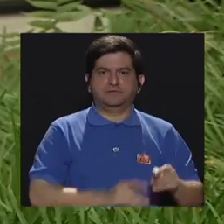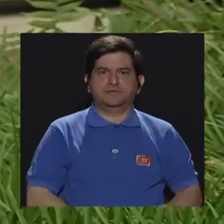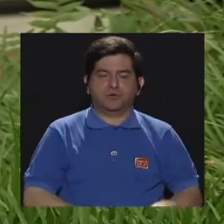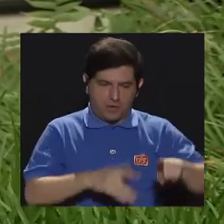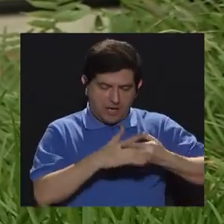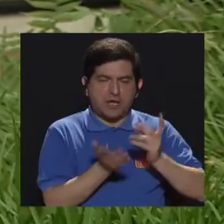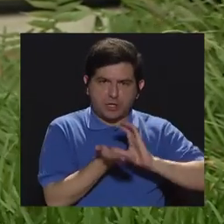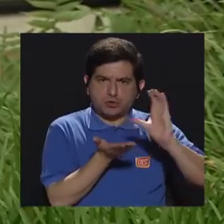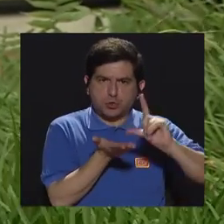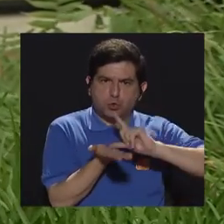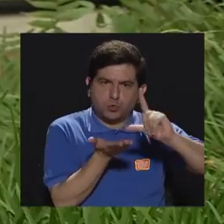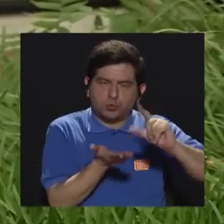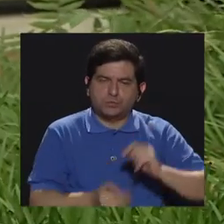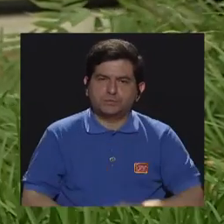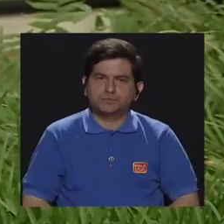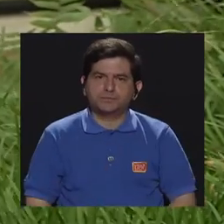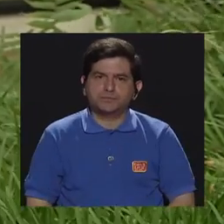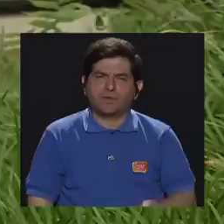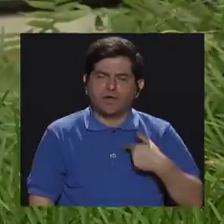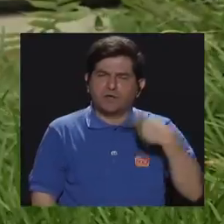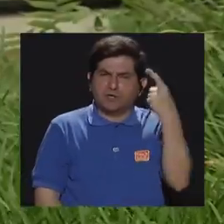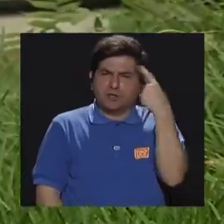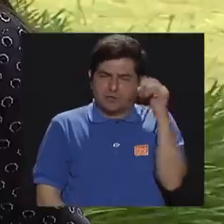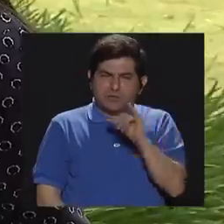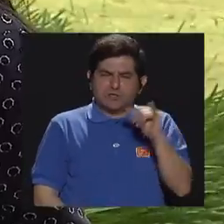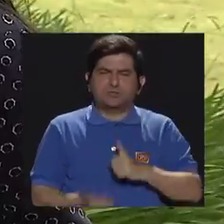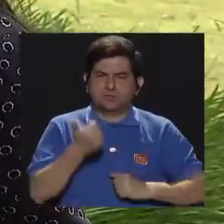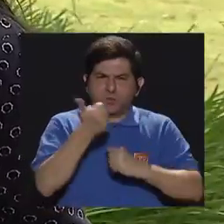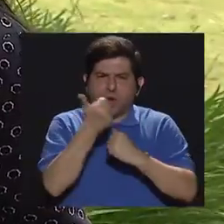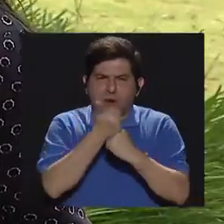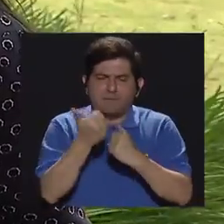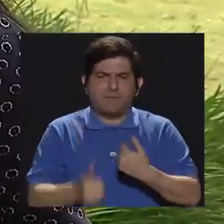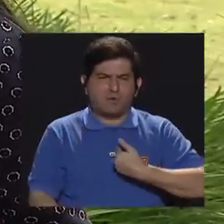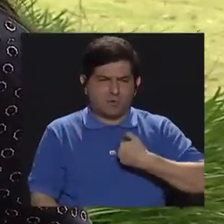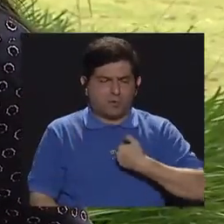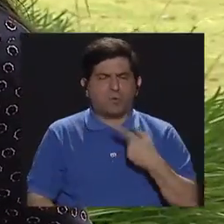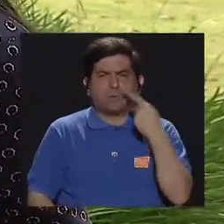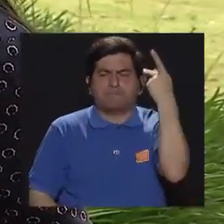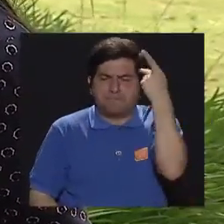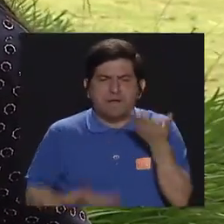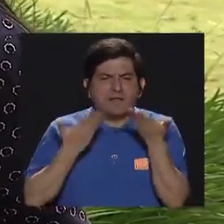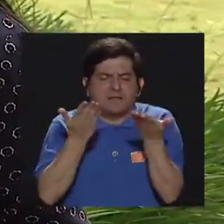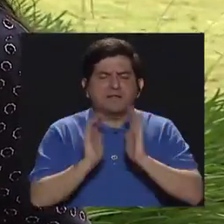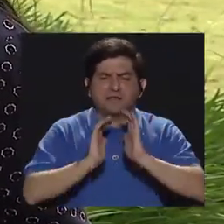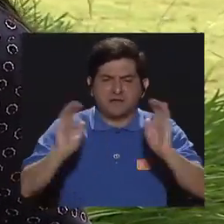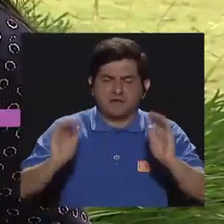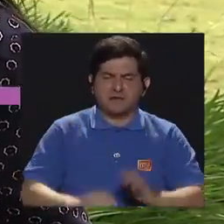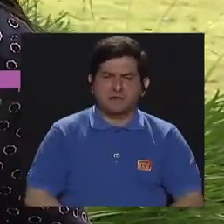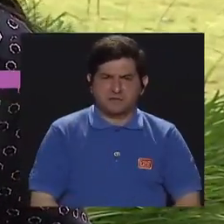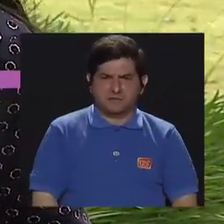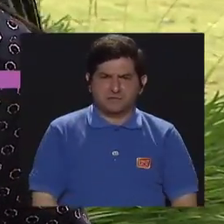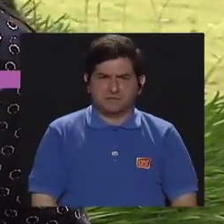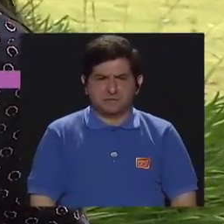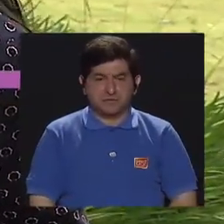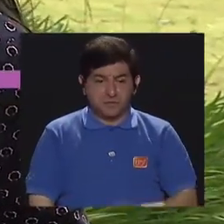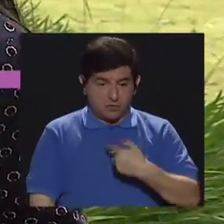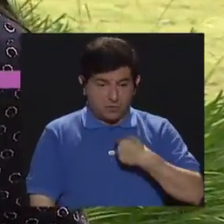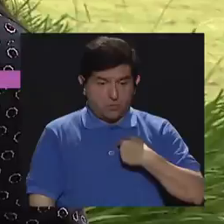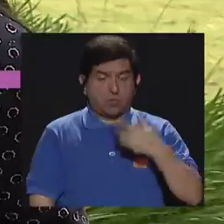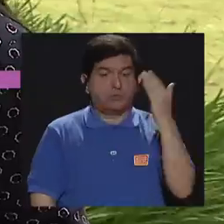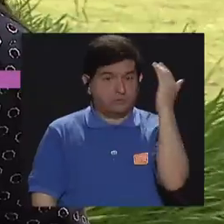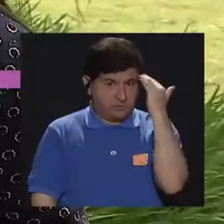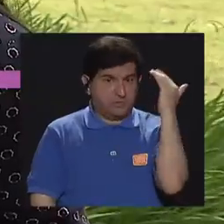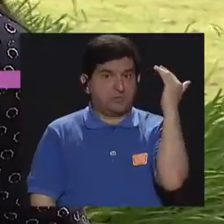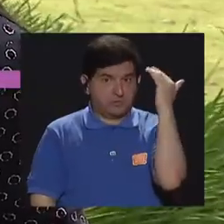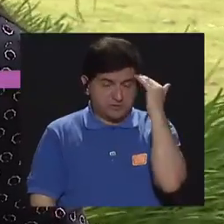desde el inicio del curso lectivo. Yo pienso que también ese apoyo, ese respaldo que uno como padre le da al niño, como padre y madre, uno debe de